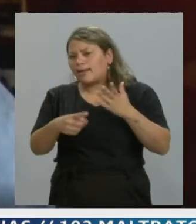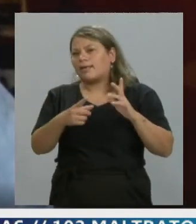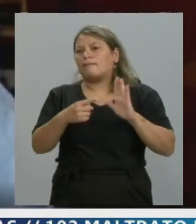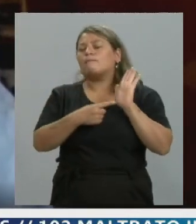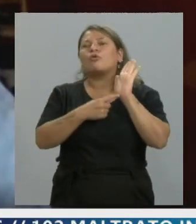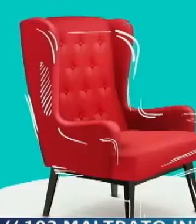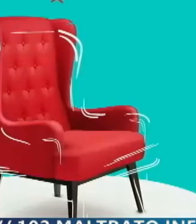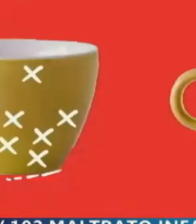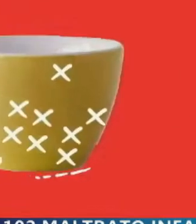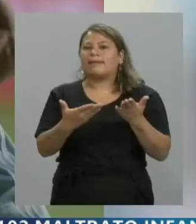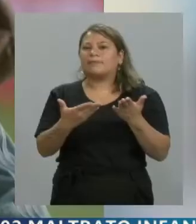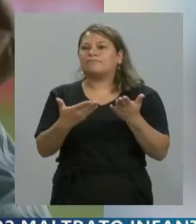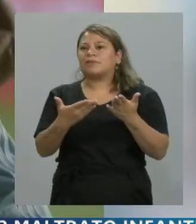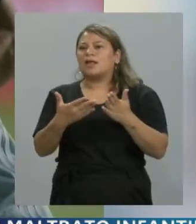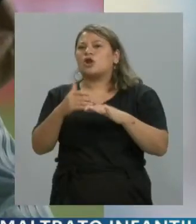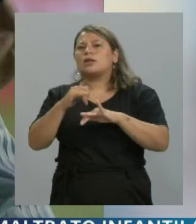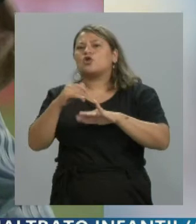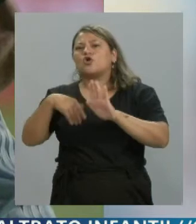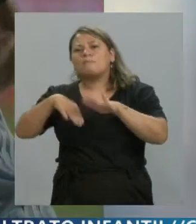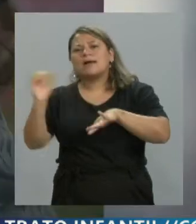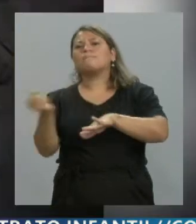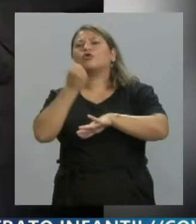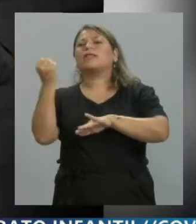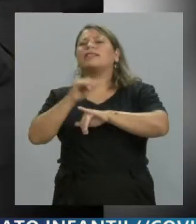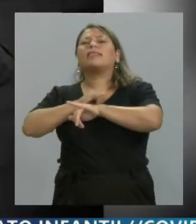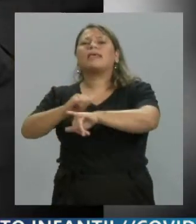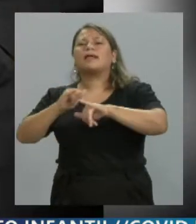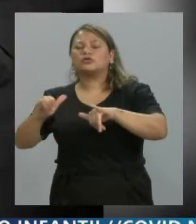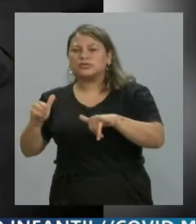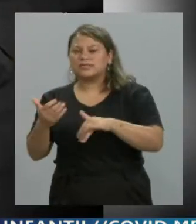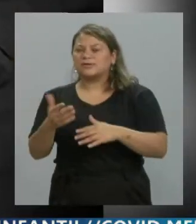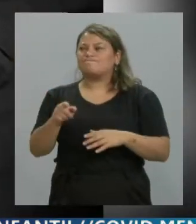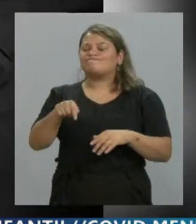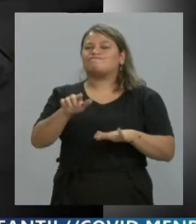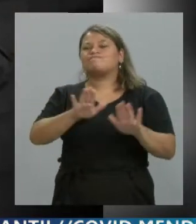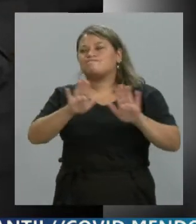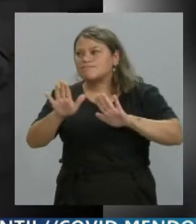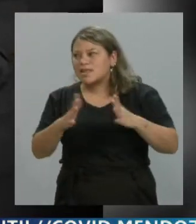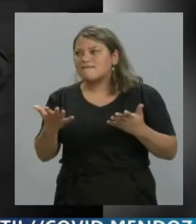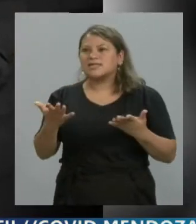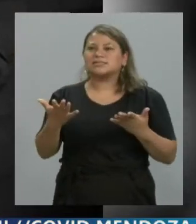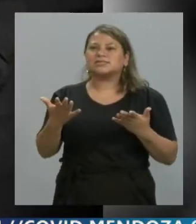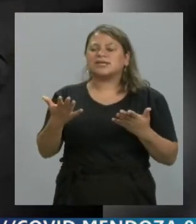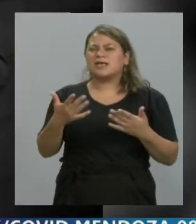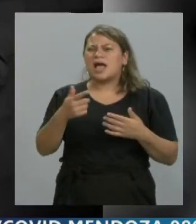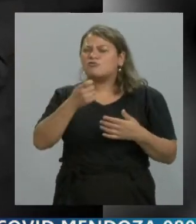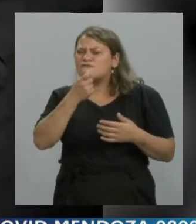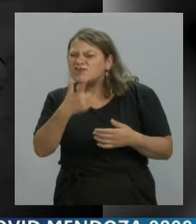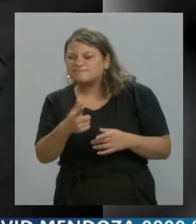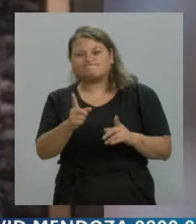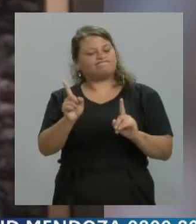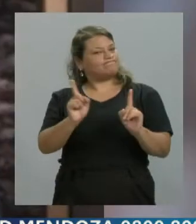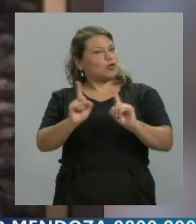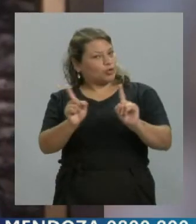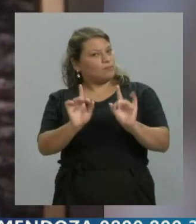lo medular de cada noticia. Y esto que parece a veces sencillo no lo es tanto.